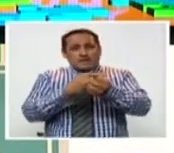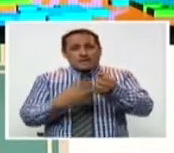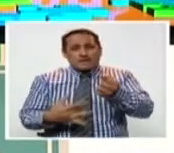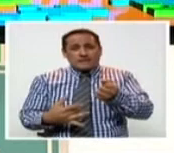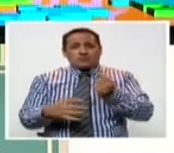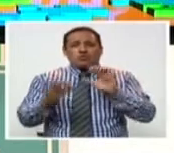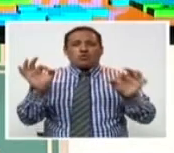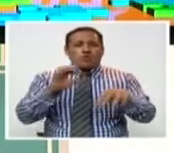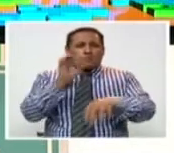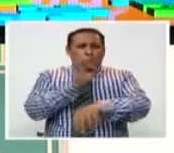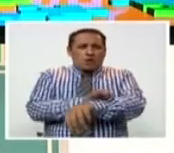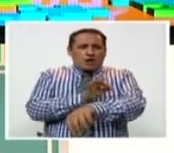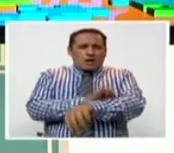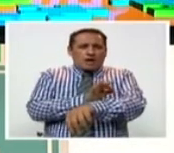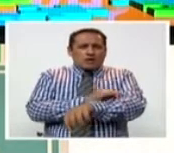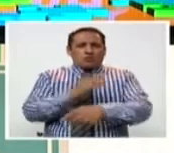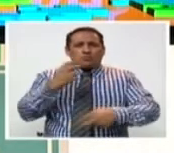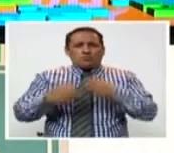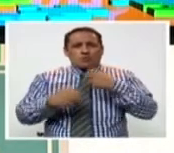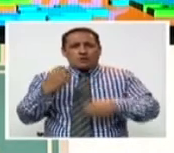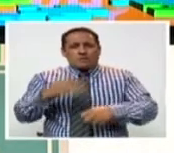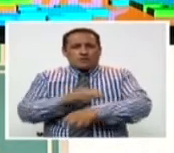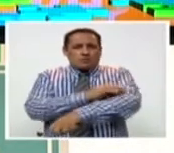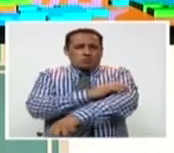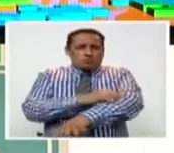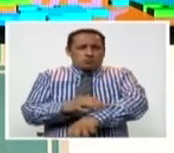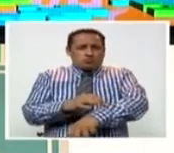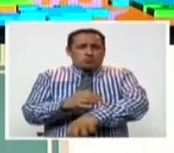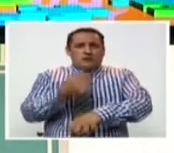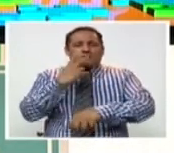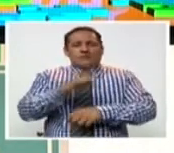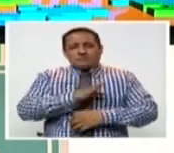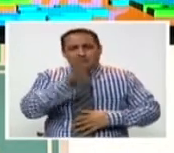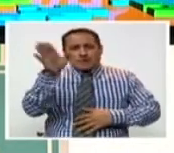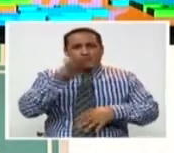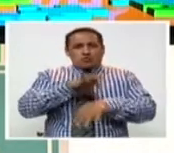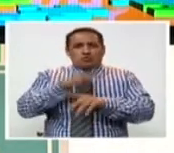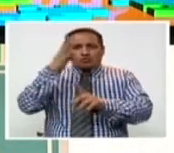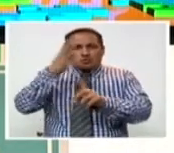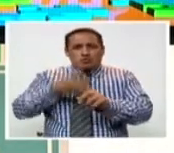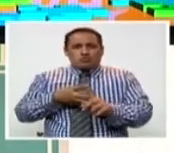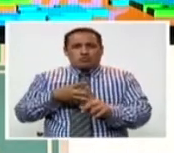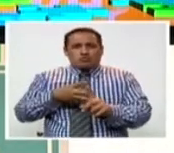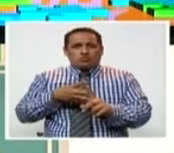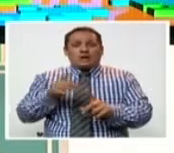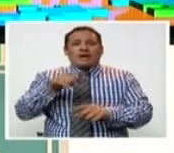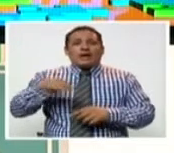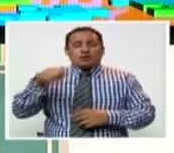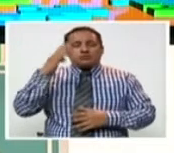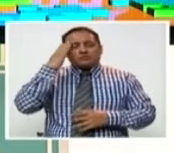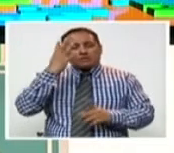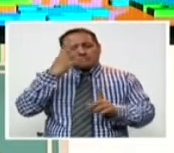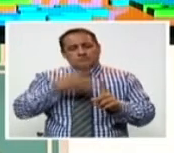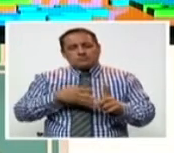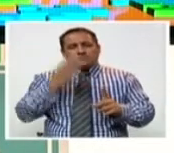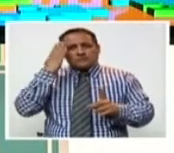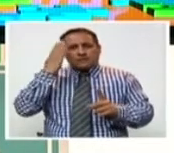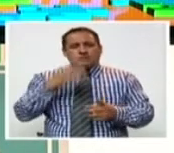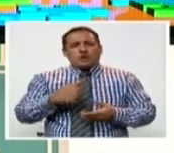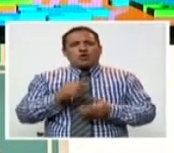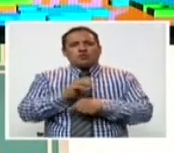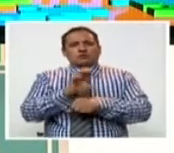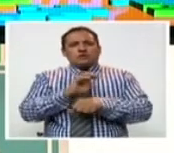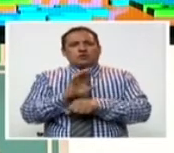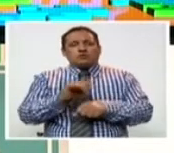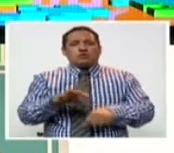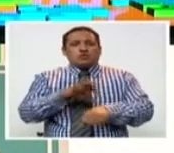un sangradito, que hay un moretón, un problema articular consangrado, acudan a su médico, ellos sabrán apropiadamente dirigirlos.